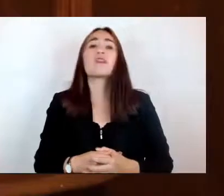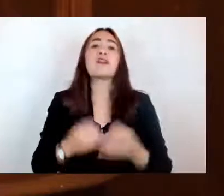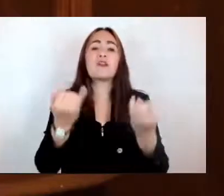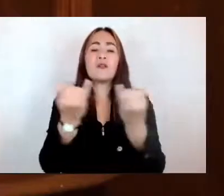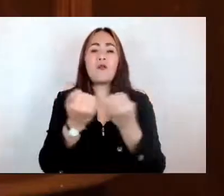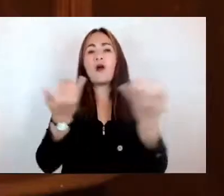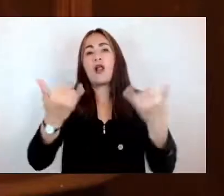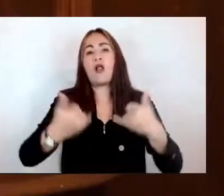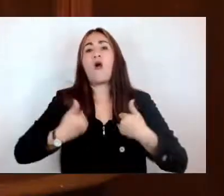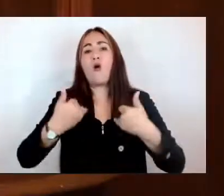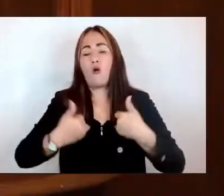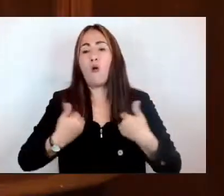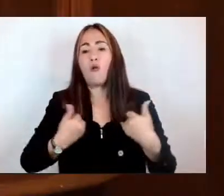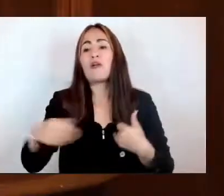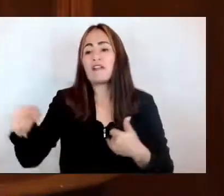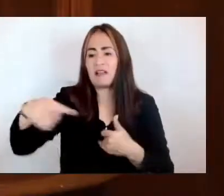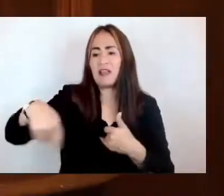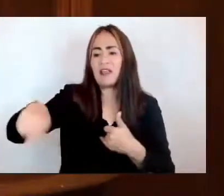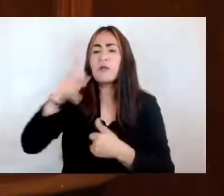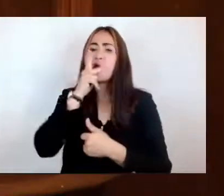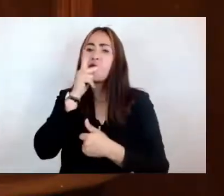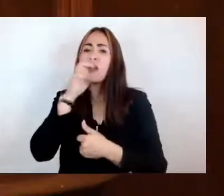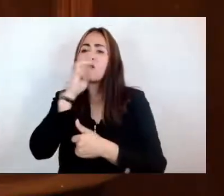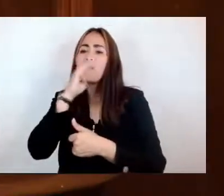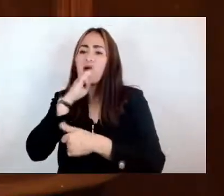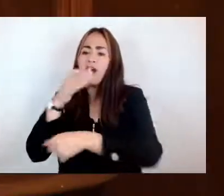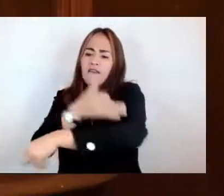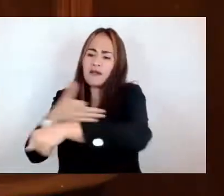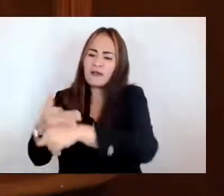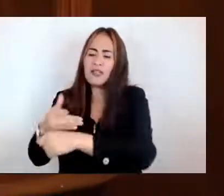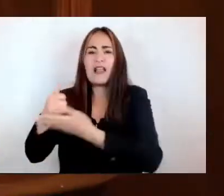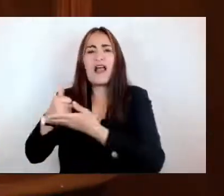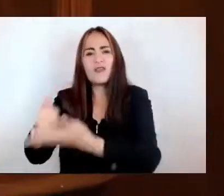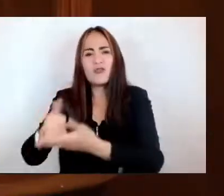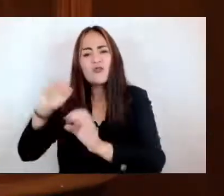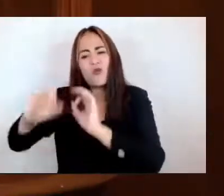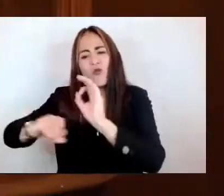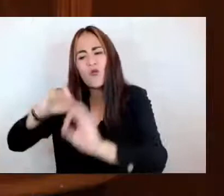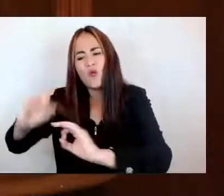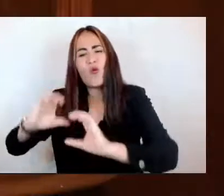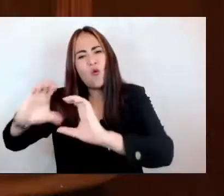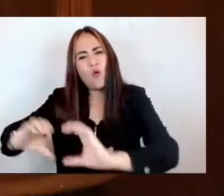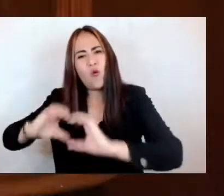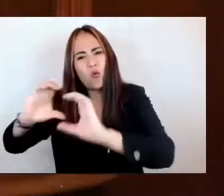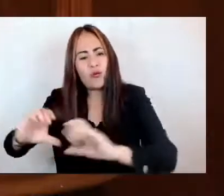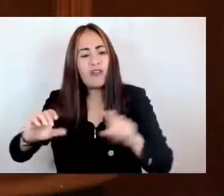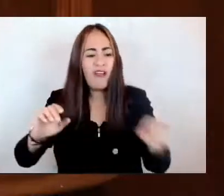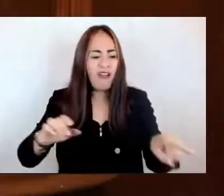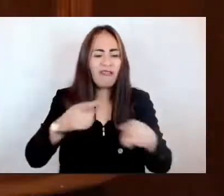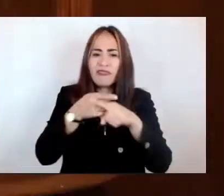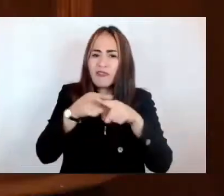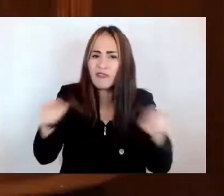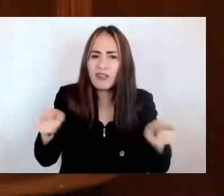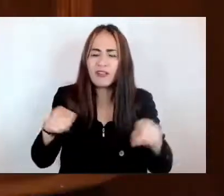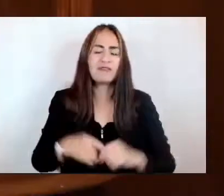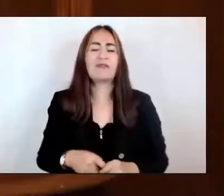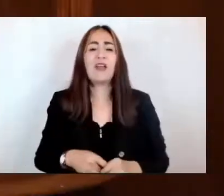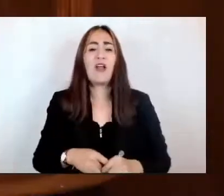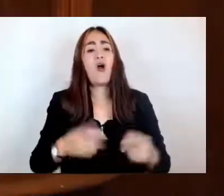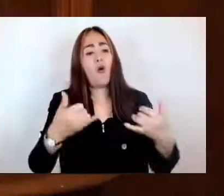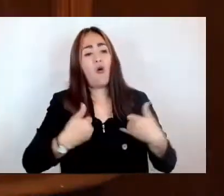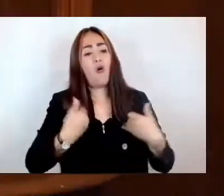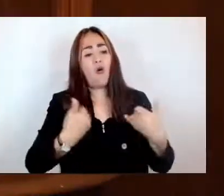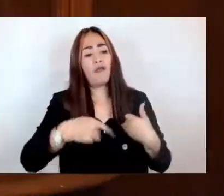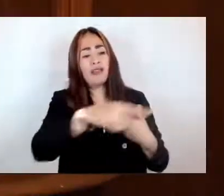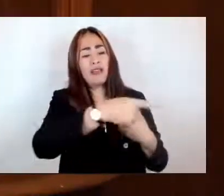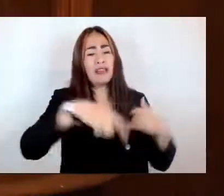que sí tiene los cuidados parentales. Por desgracia, los jóvenes egresados deben enfrentarse con